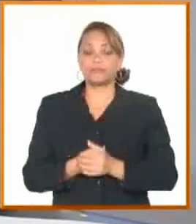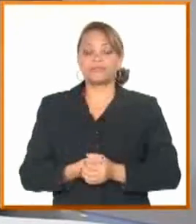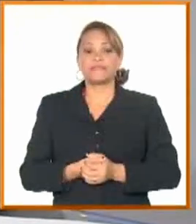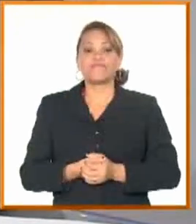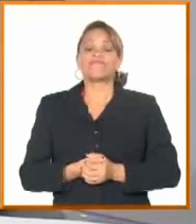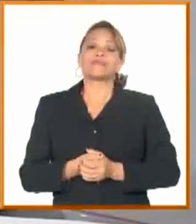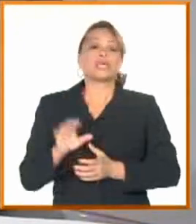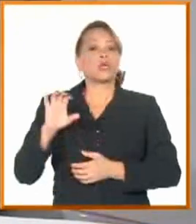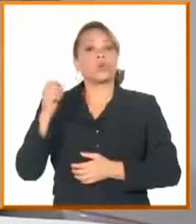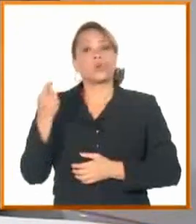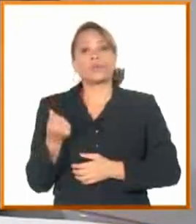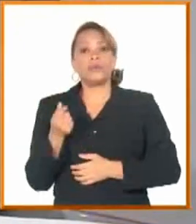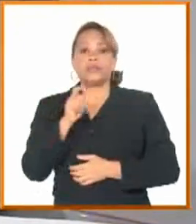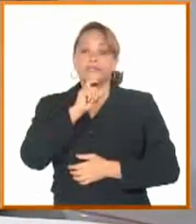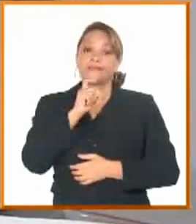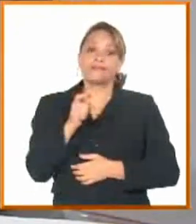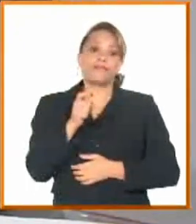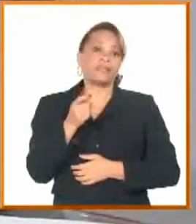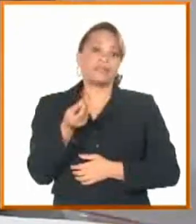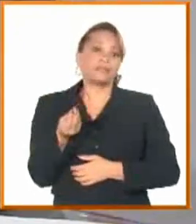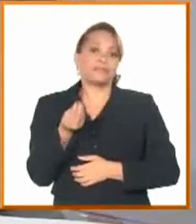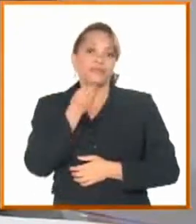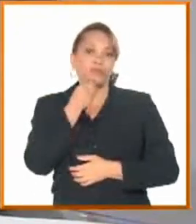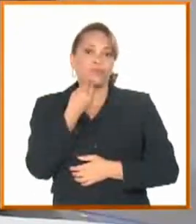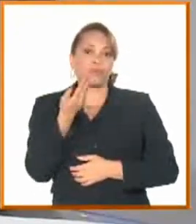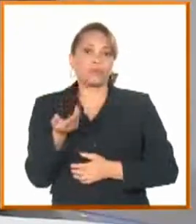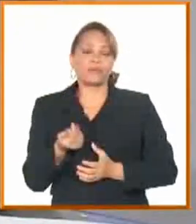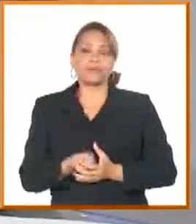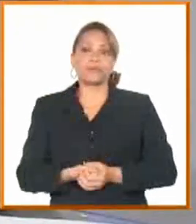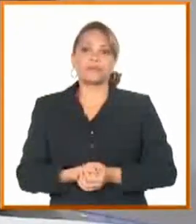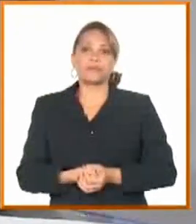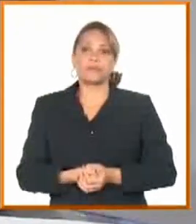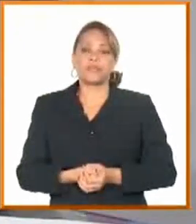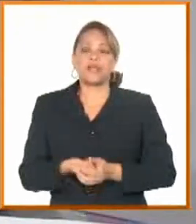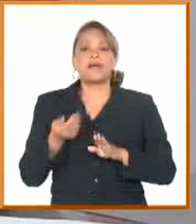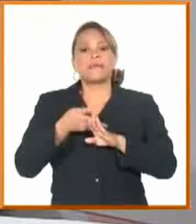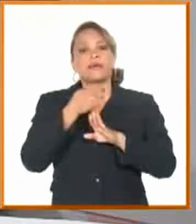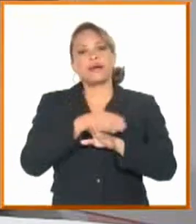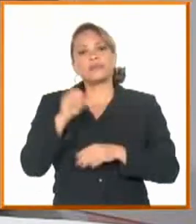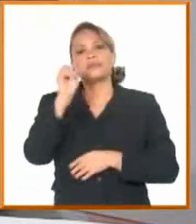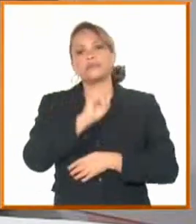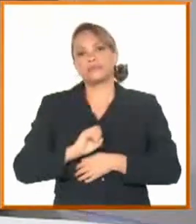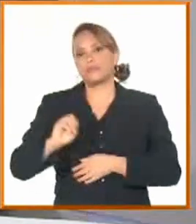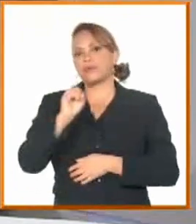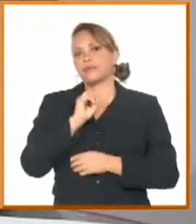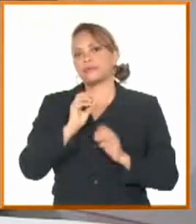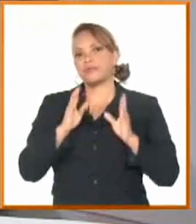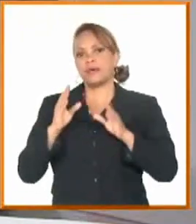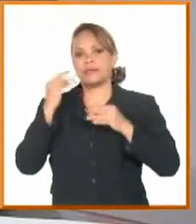llevan una organización, llevan una forma de enfrentarlo, llevan